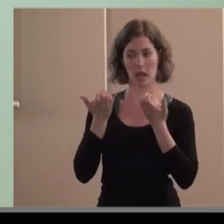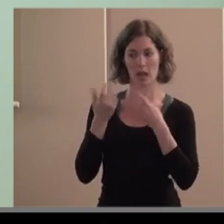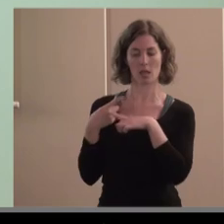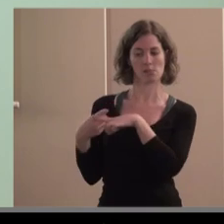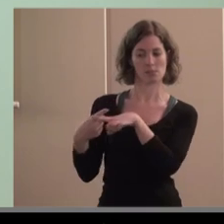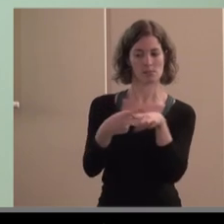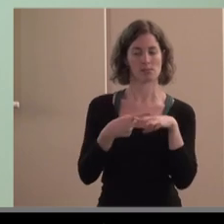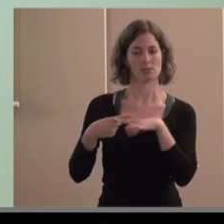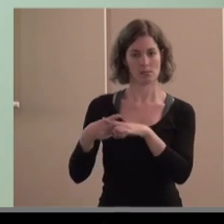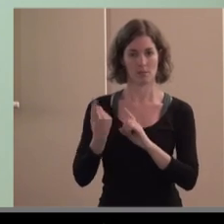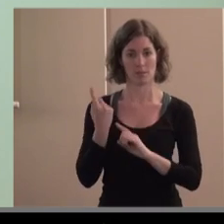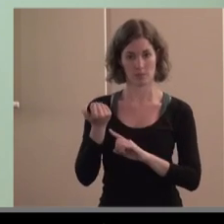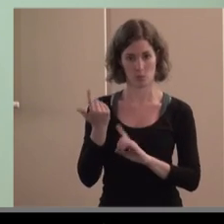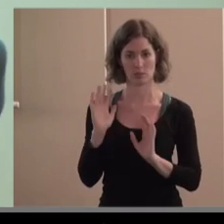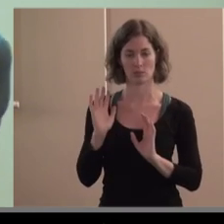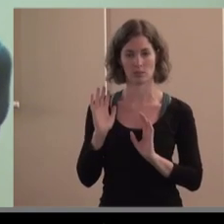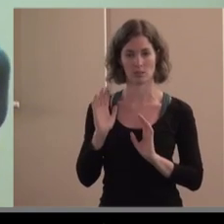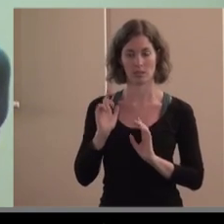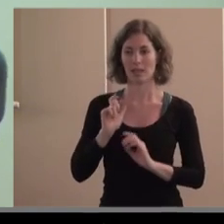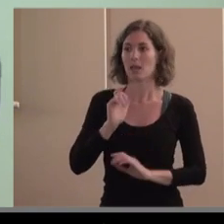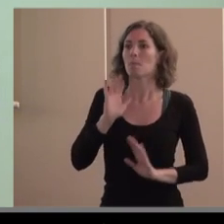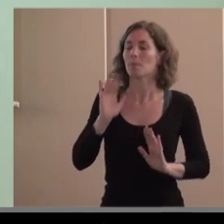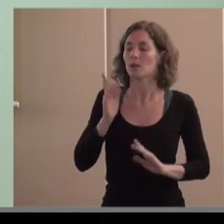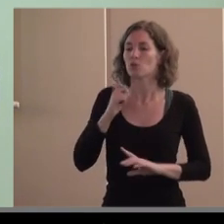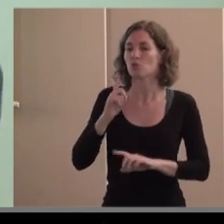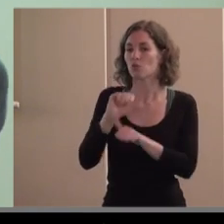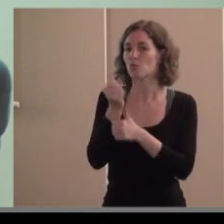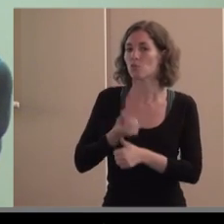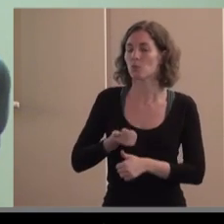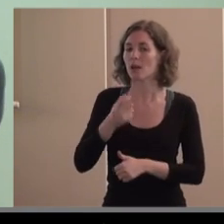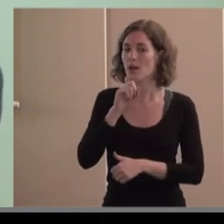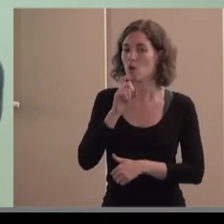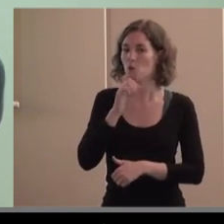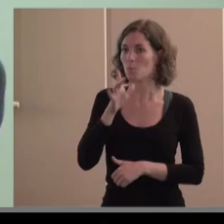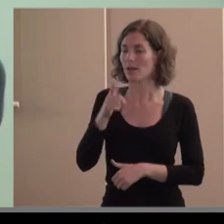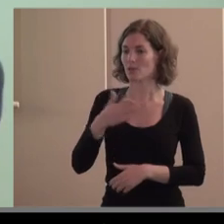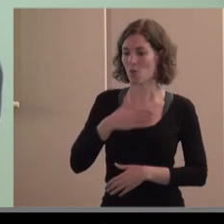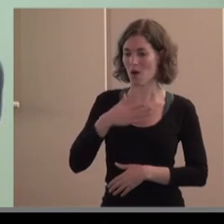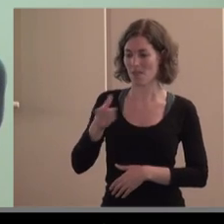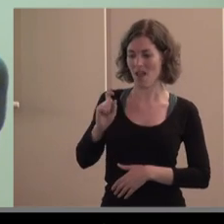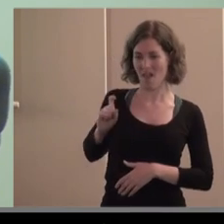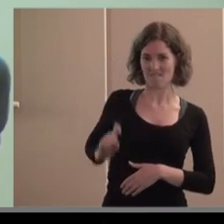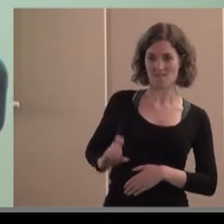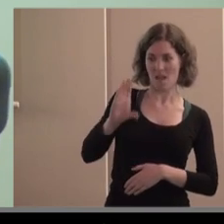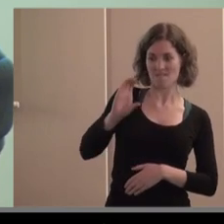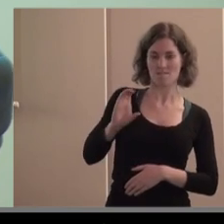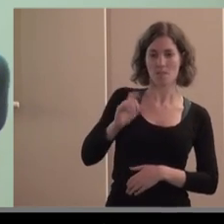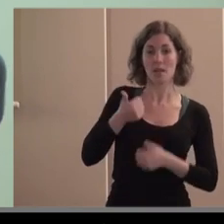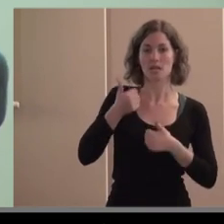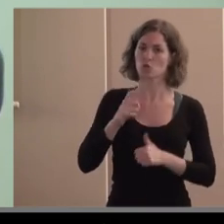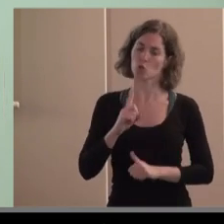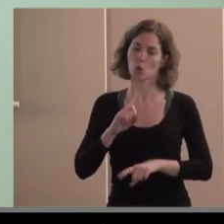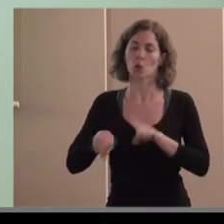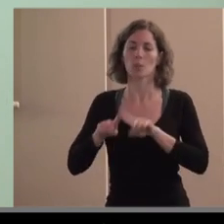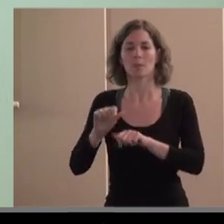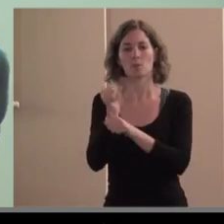y entonces lo repartíamos la gente no se lo lleva a casa porque entonces nos descapitalizamos pero lo repartimos cada uno tiene su billetita